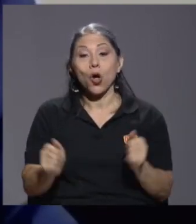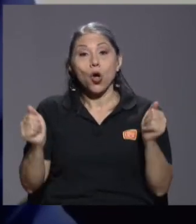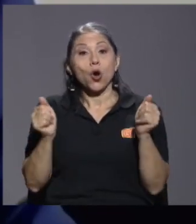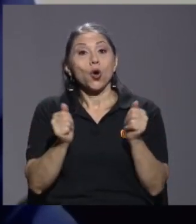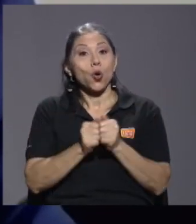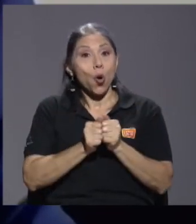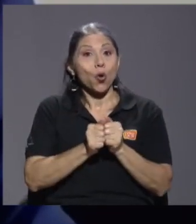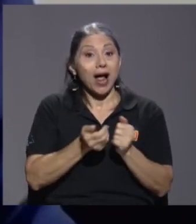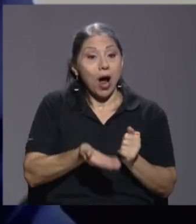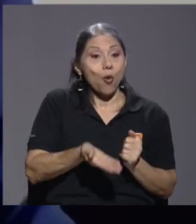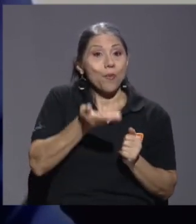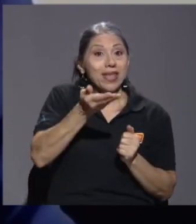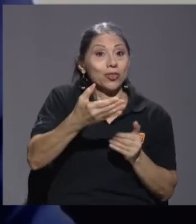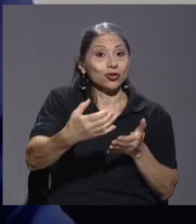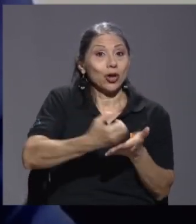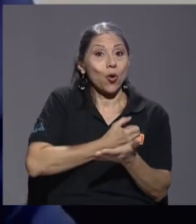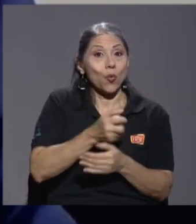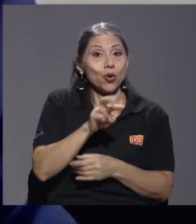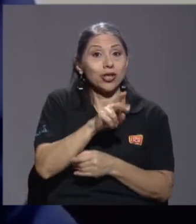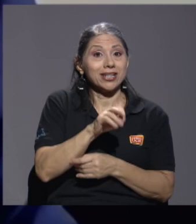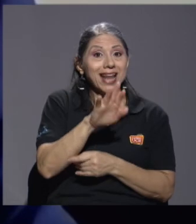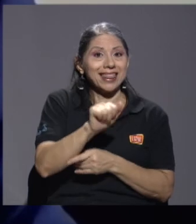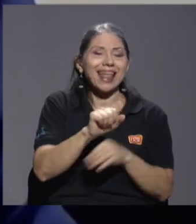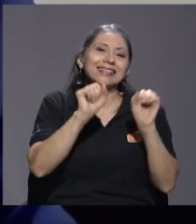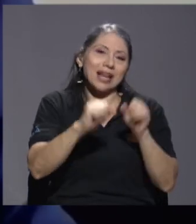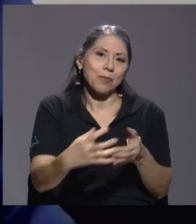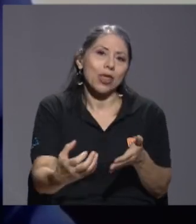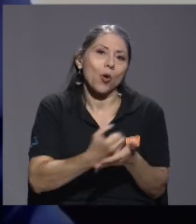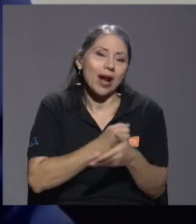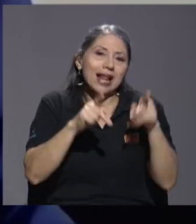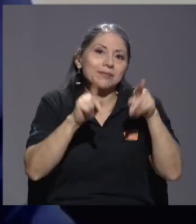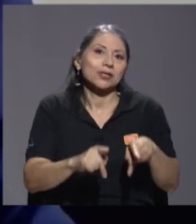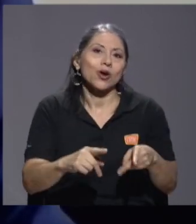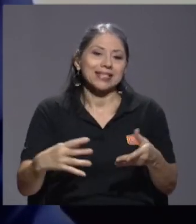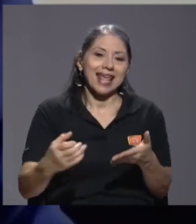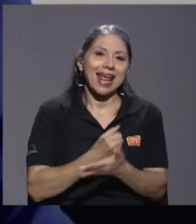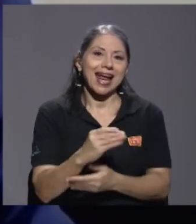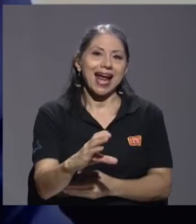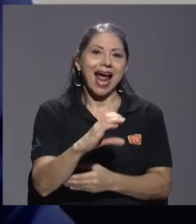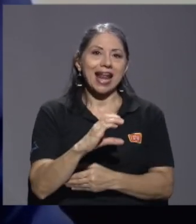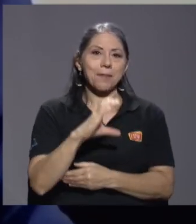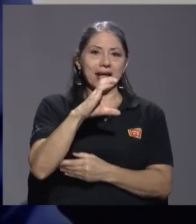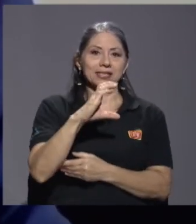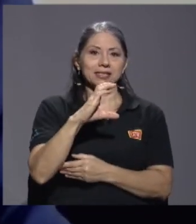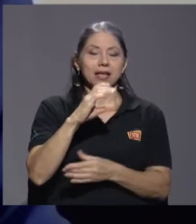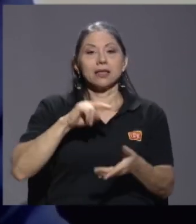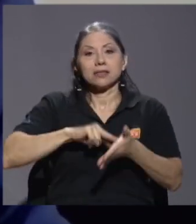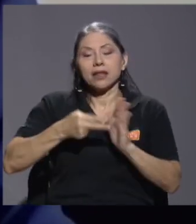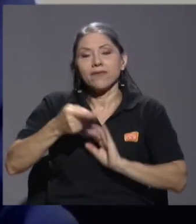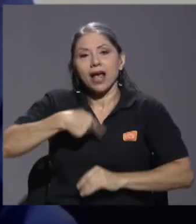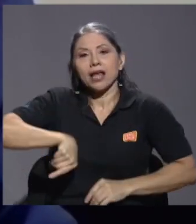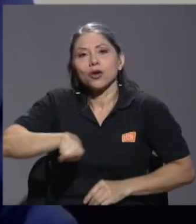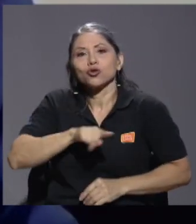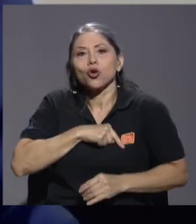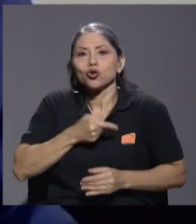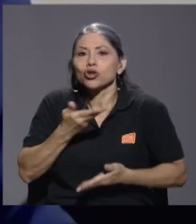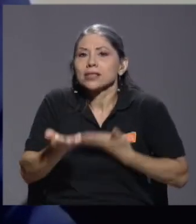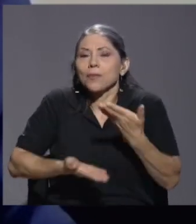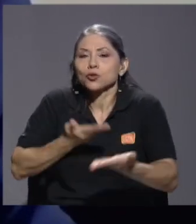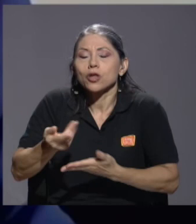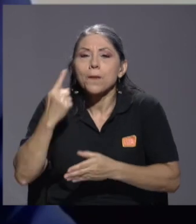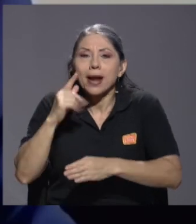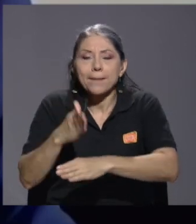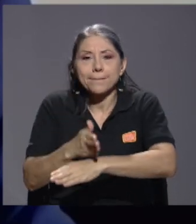logra tasar las personas que más ganan lo cual significa que estamos haciendo una contribución a una mejora